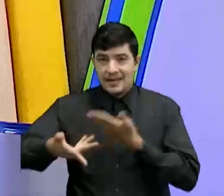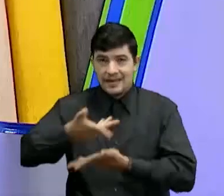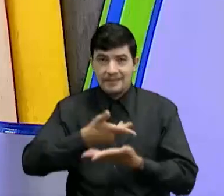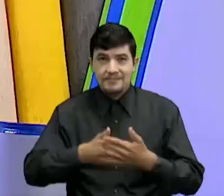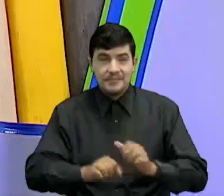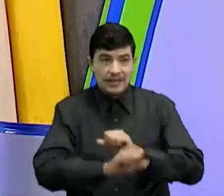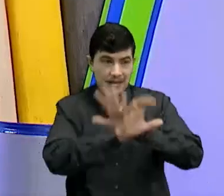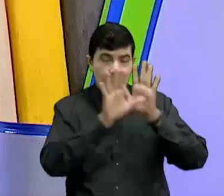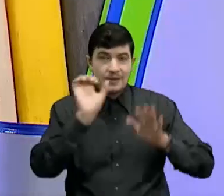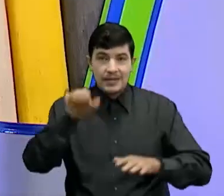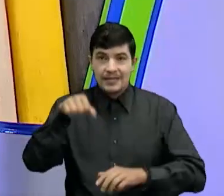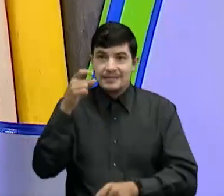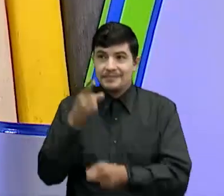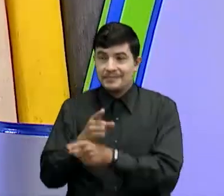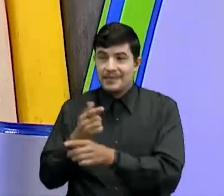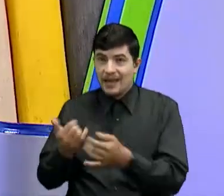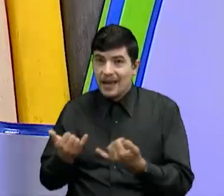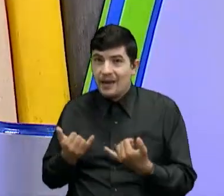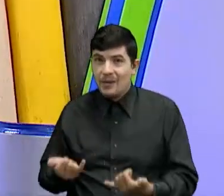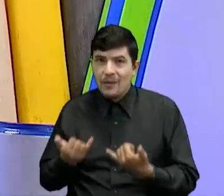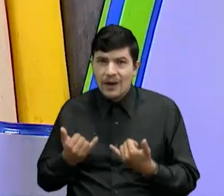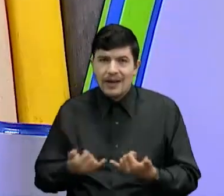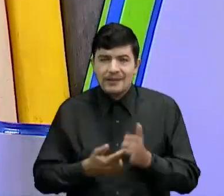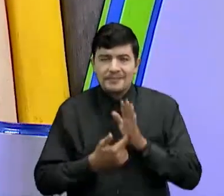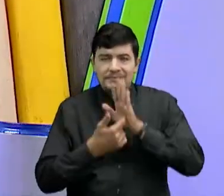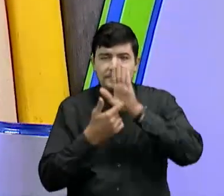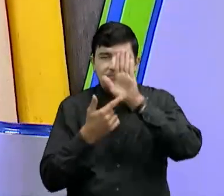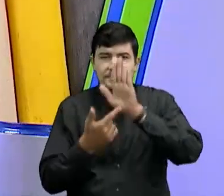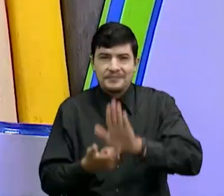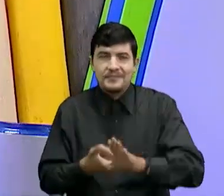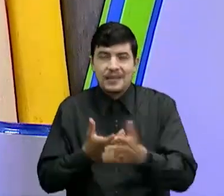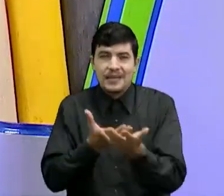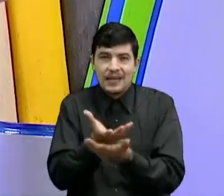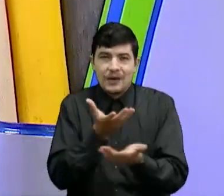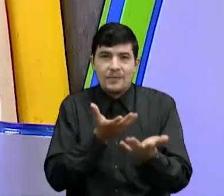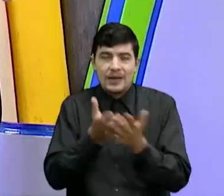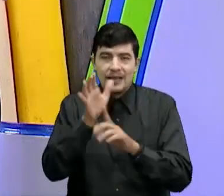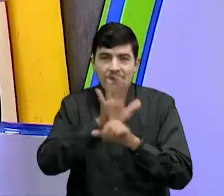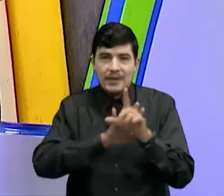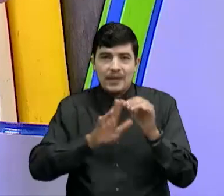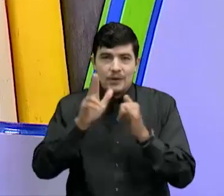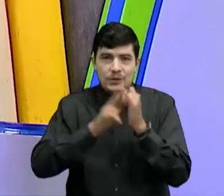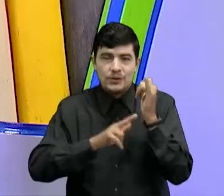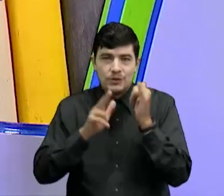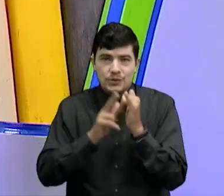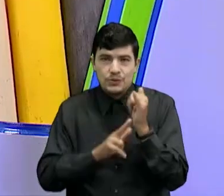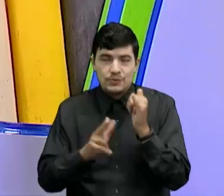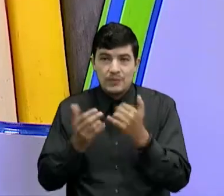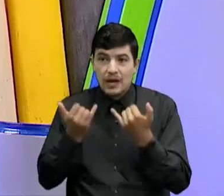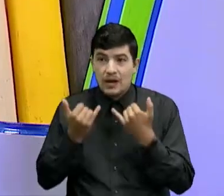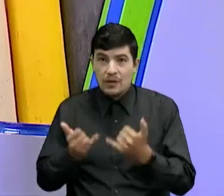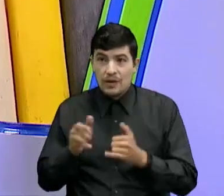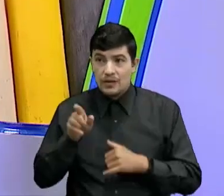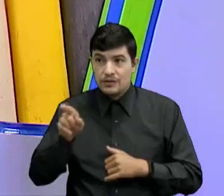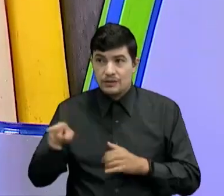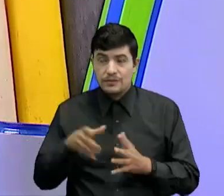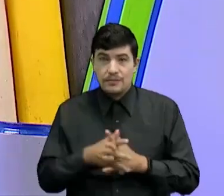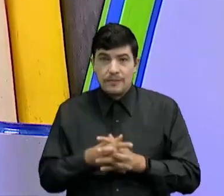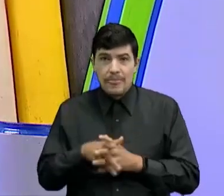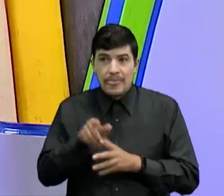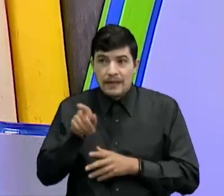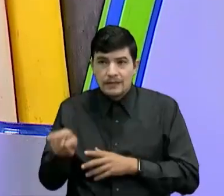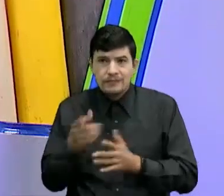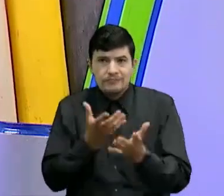supuesto que sí Amores hermosos A continuación Les tenemos nuestros recomendados de YouTube Por supuesto Esa